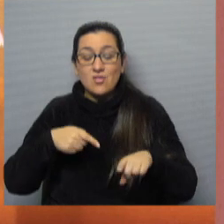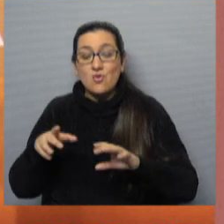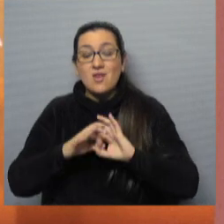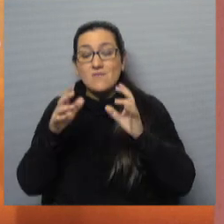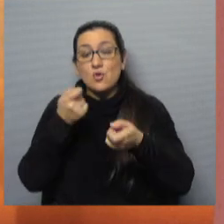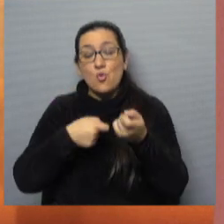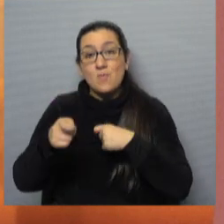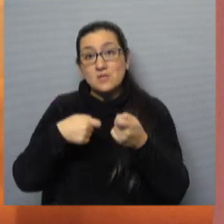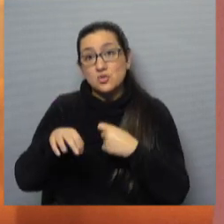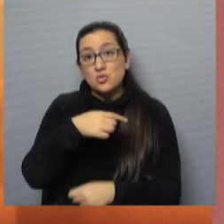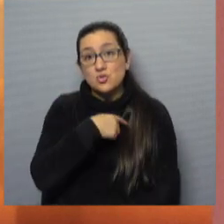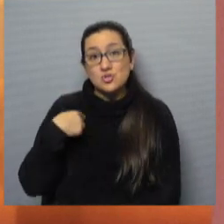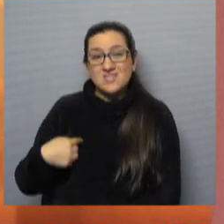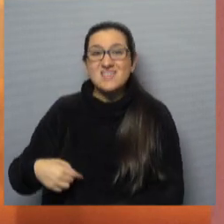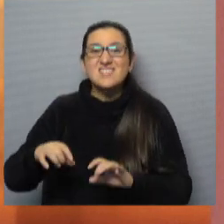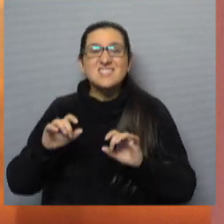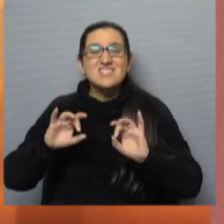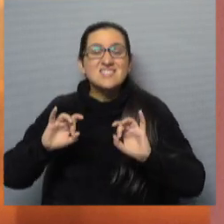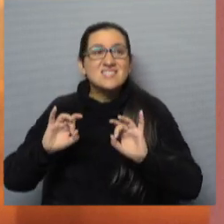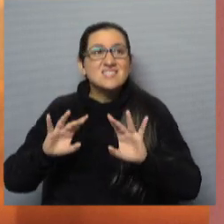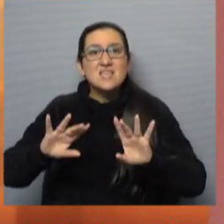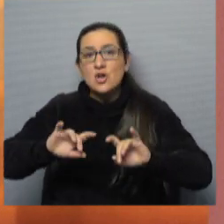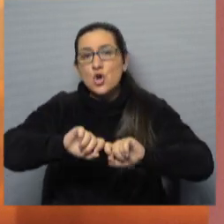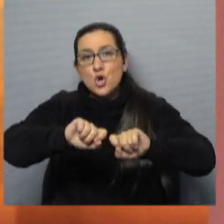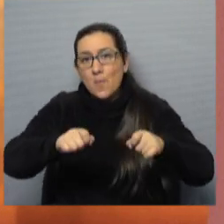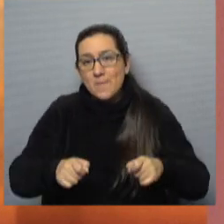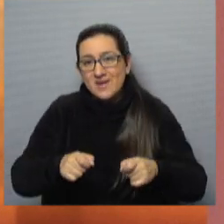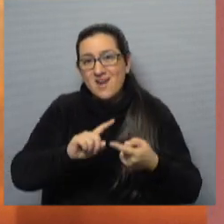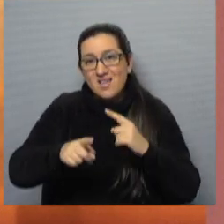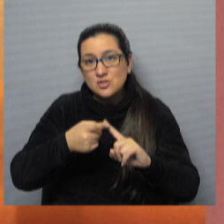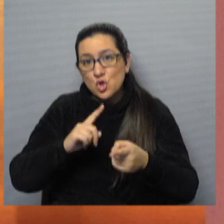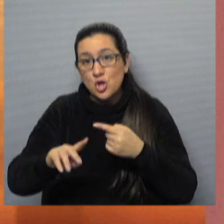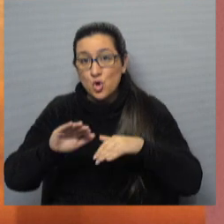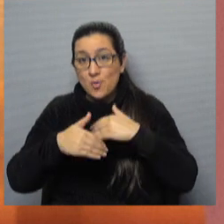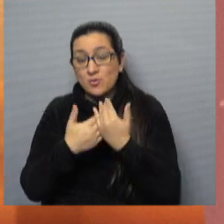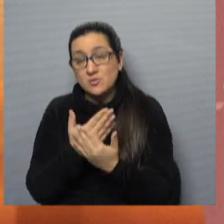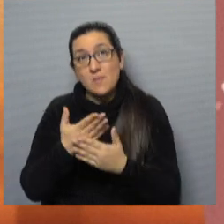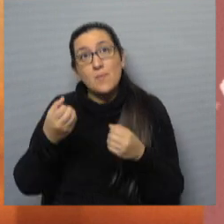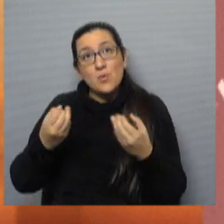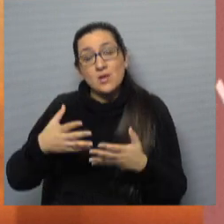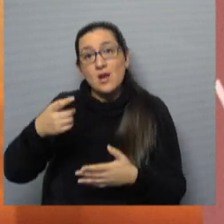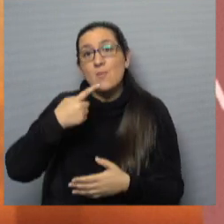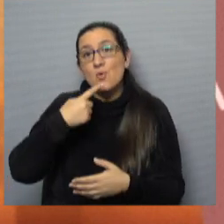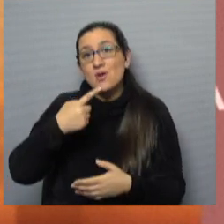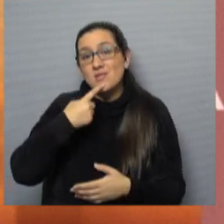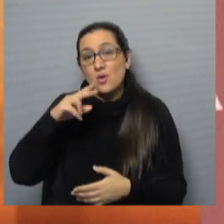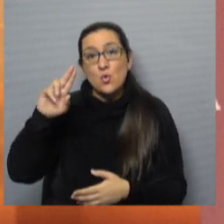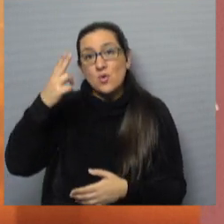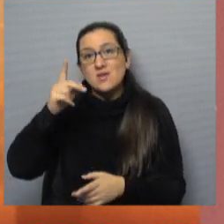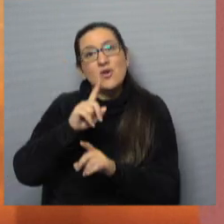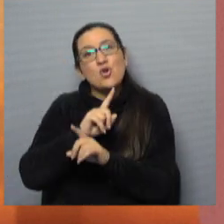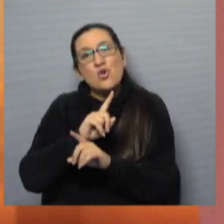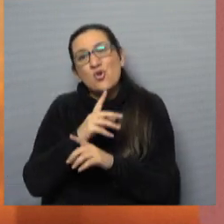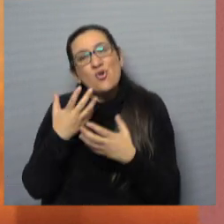China sin ruptura con el Mercosur, porque creo que la política uruguaya no es de ruptura con el